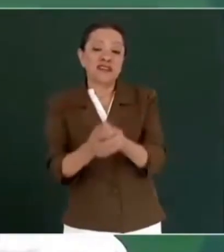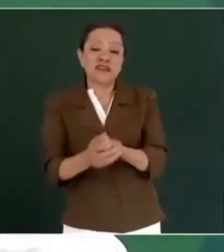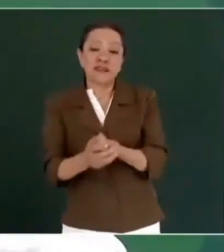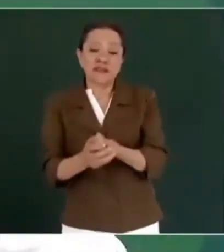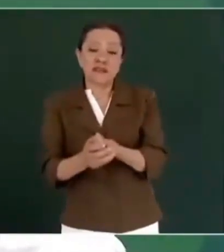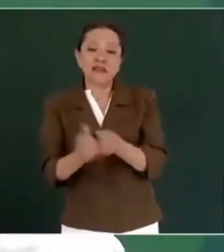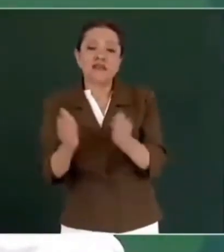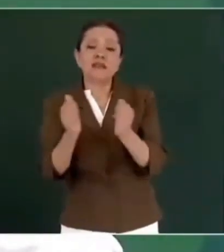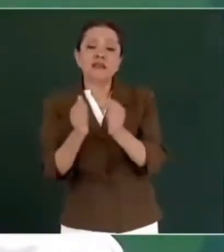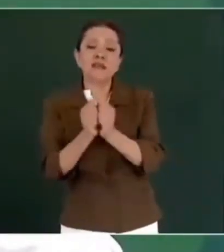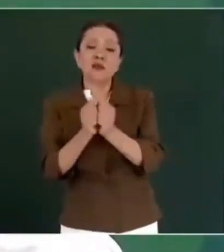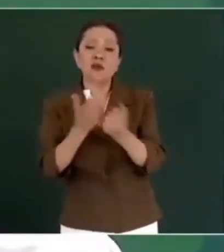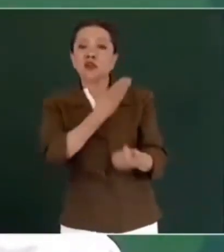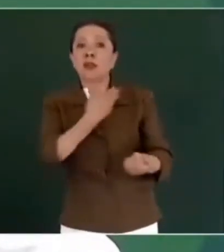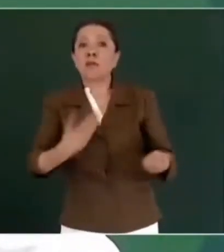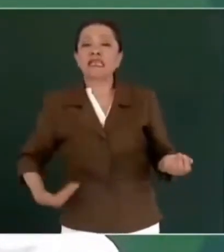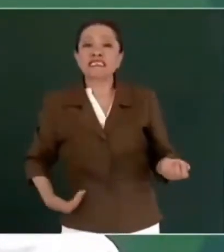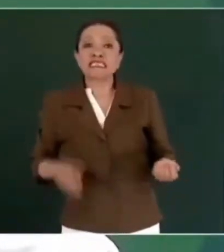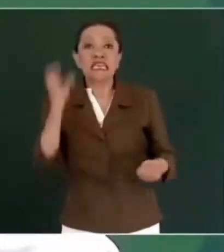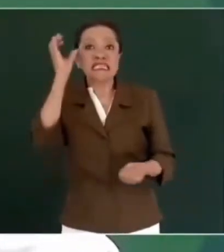con el presidente de China